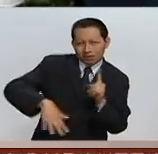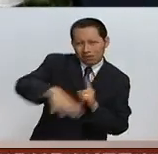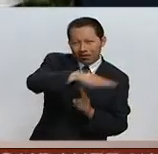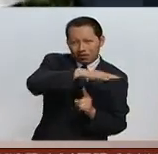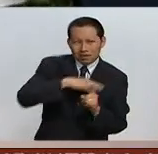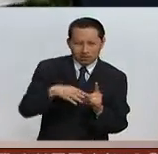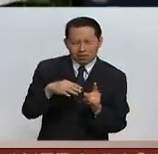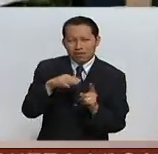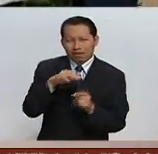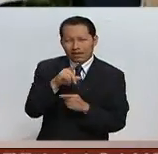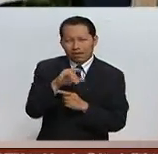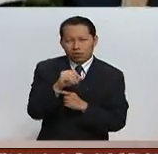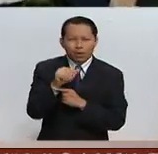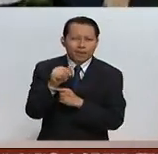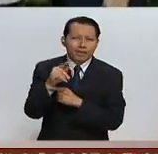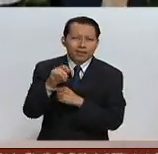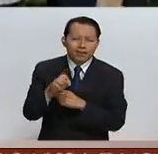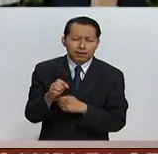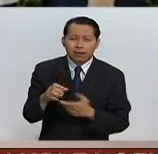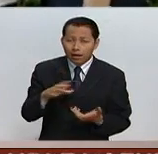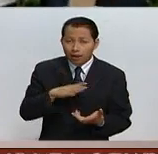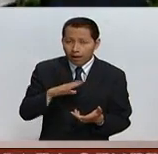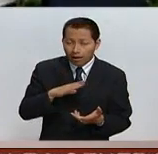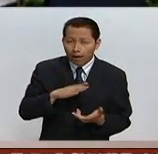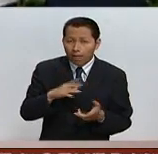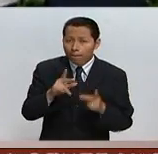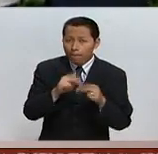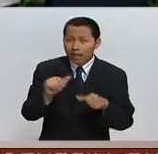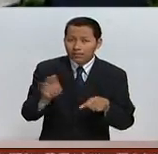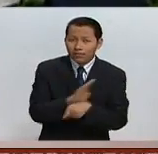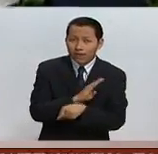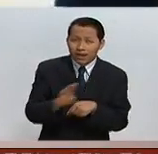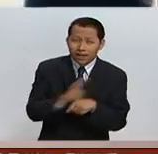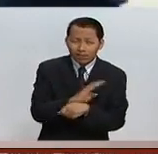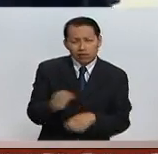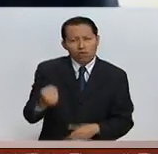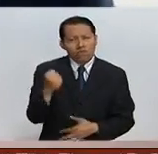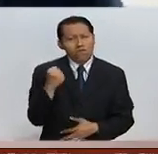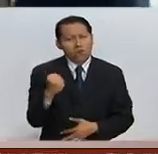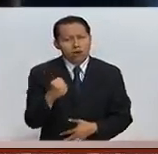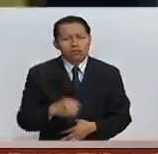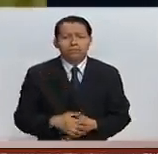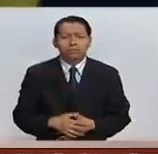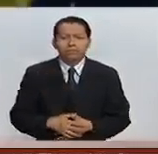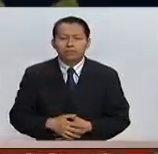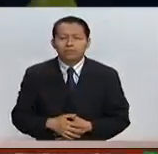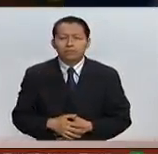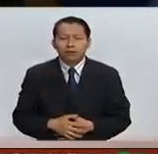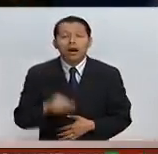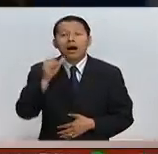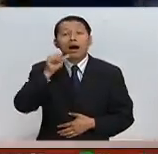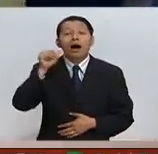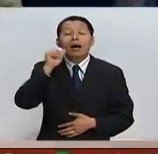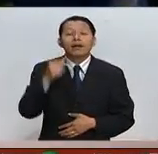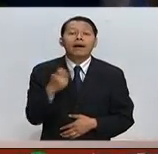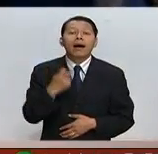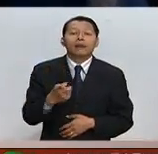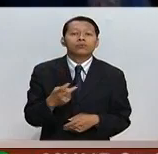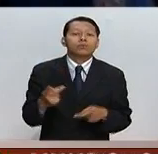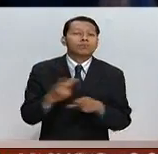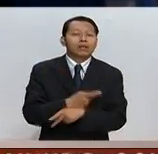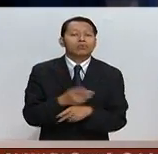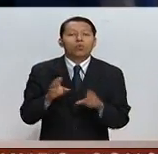Es decir, los beneficios de la paz son enormes. Lo que ocurrió ayer fue